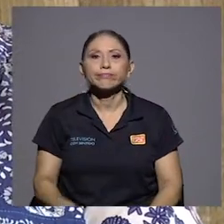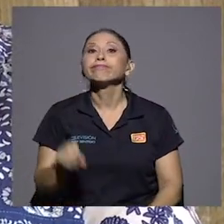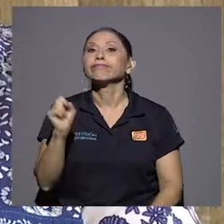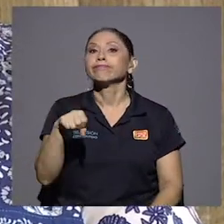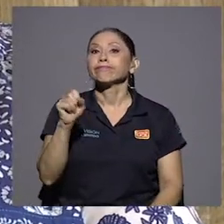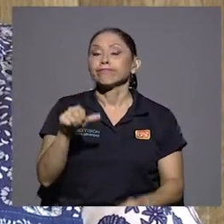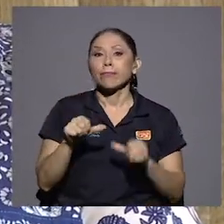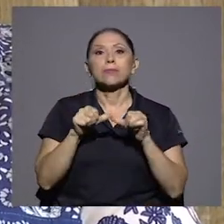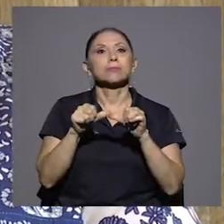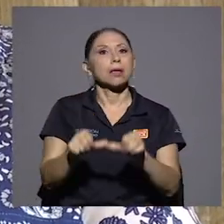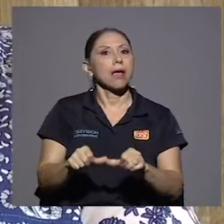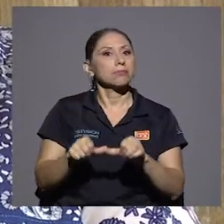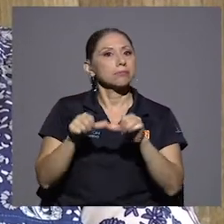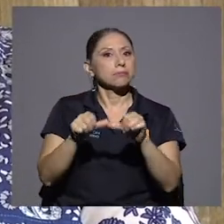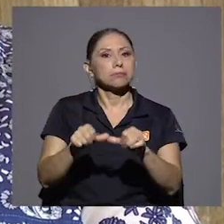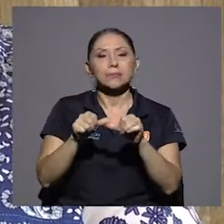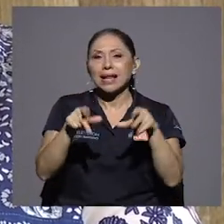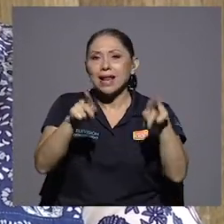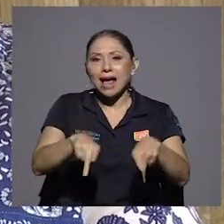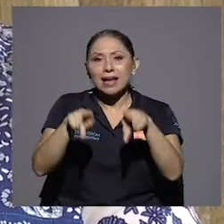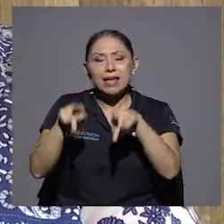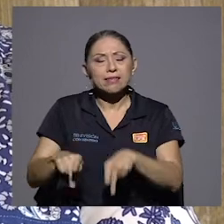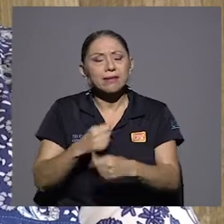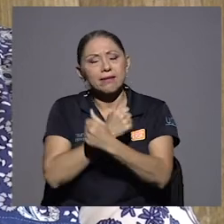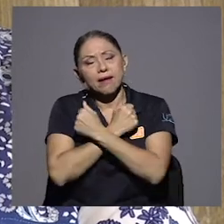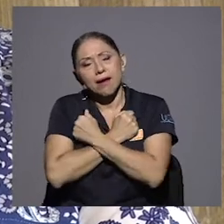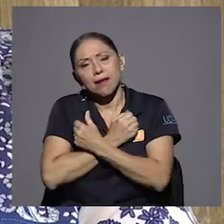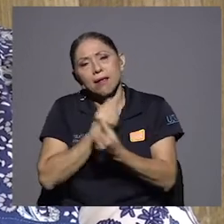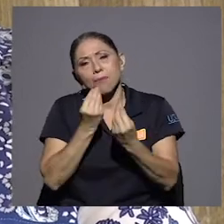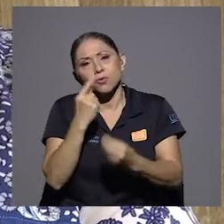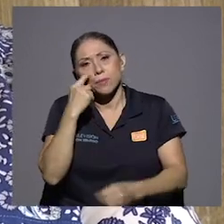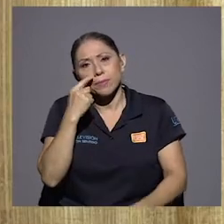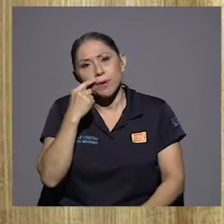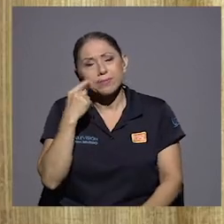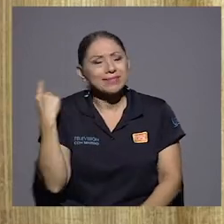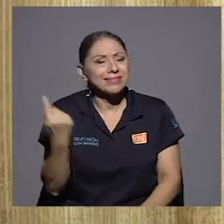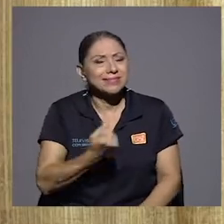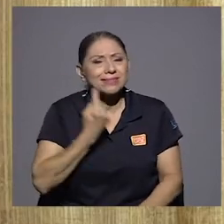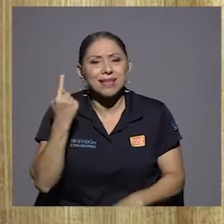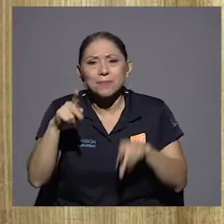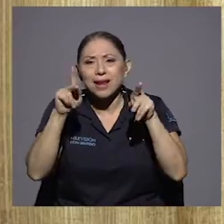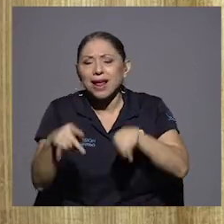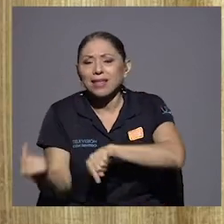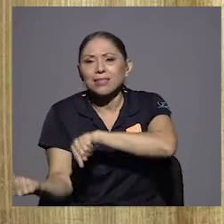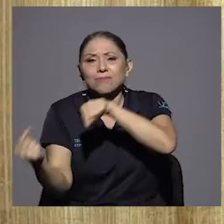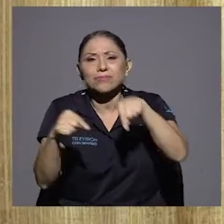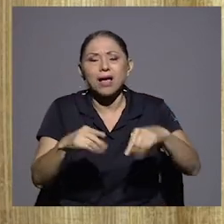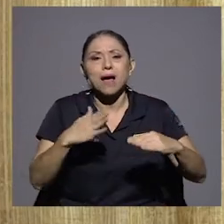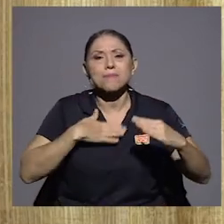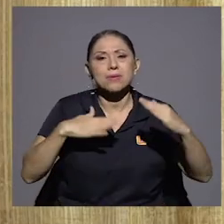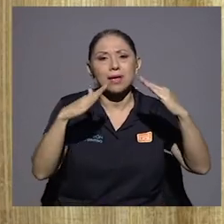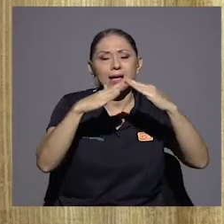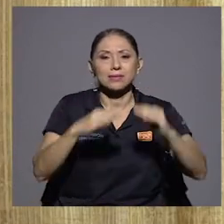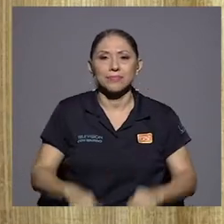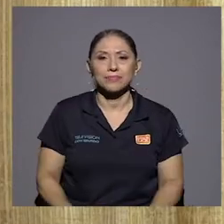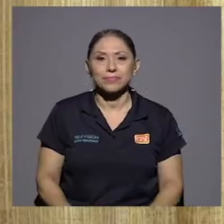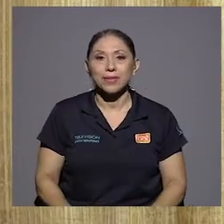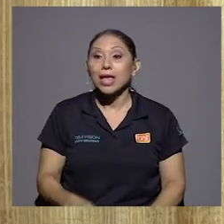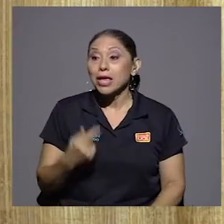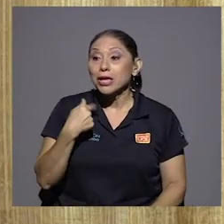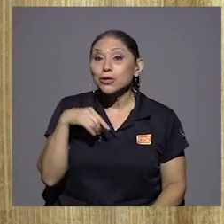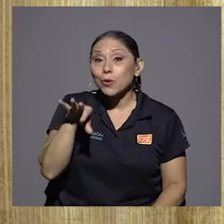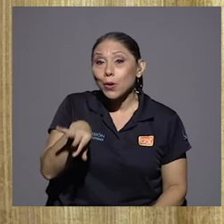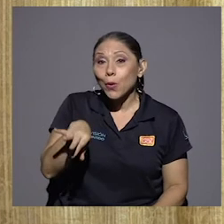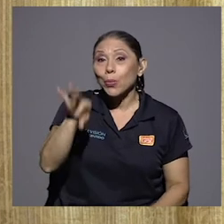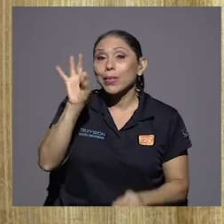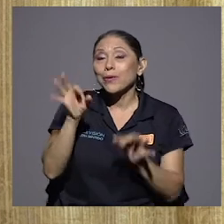él seguía la gente lo quería mucho y seguía la gente en la casa siempre y me encontré otra frase de